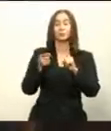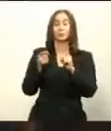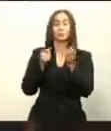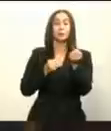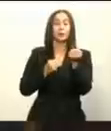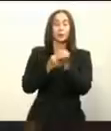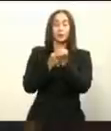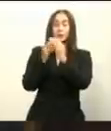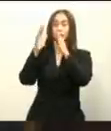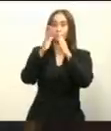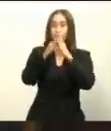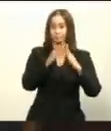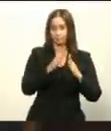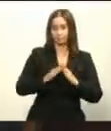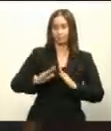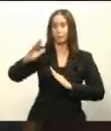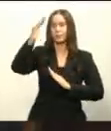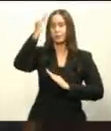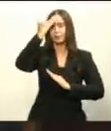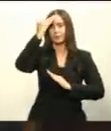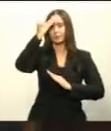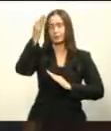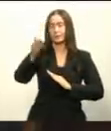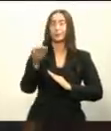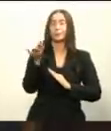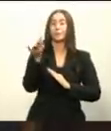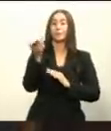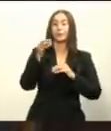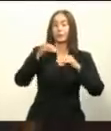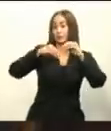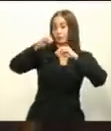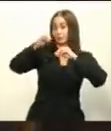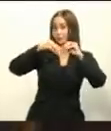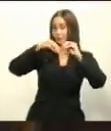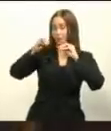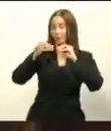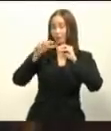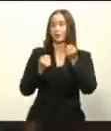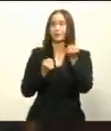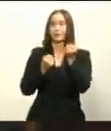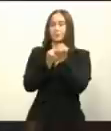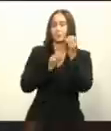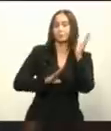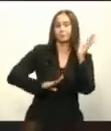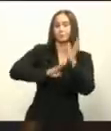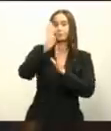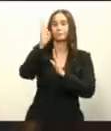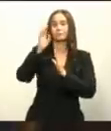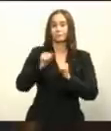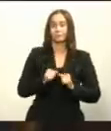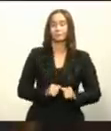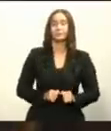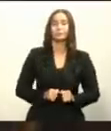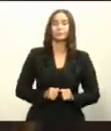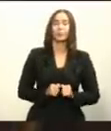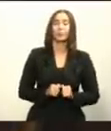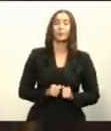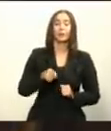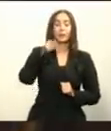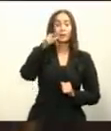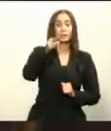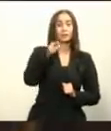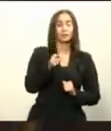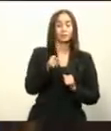que sabemos que es uno de los motores del mercado interno y palanca del desarrollo nacional. Es fuente